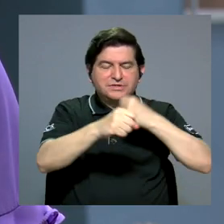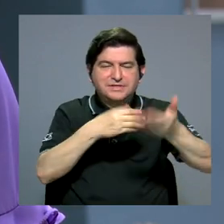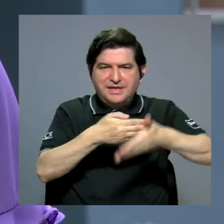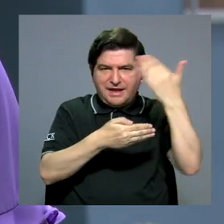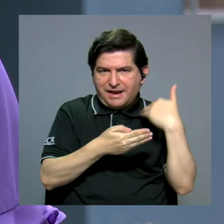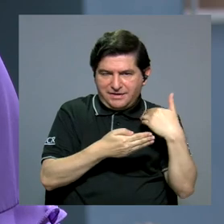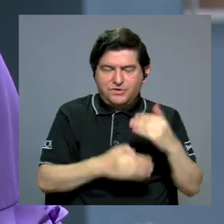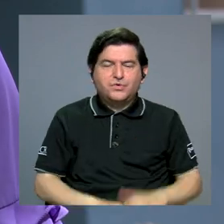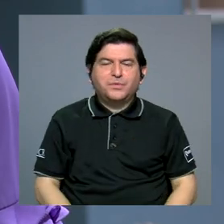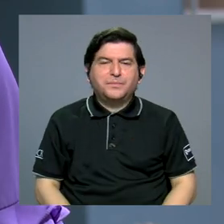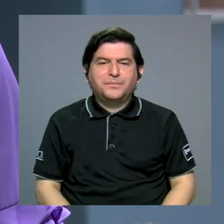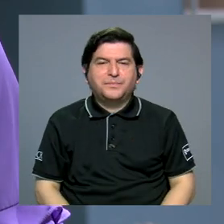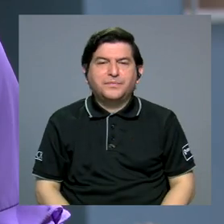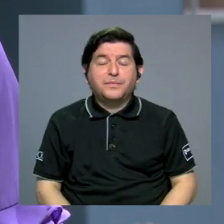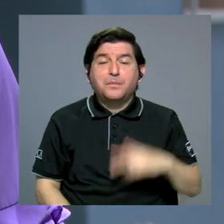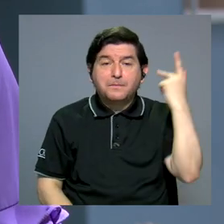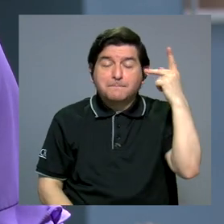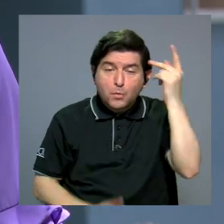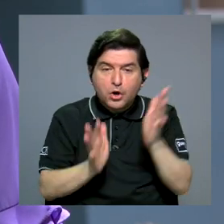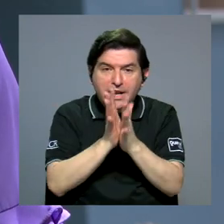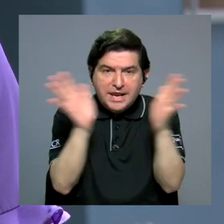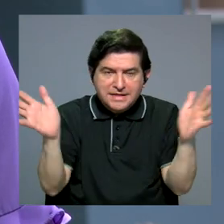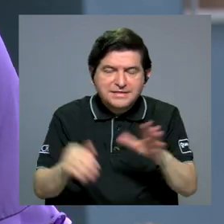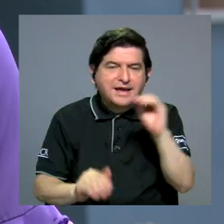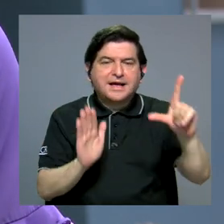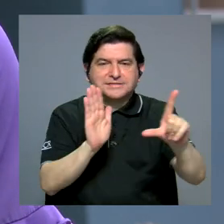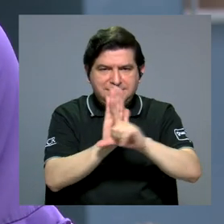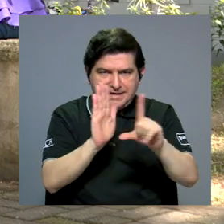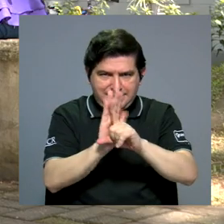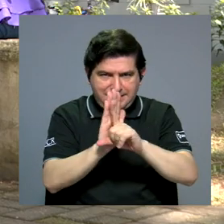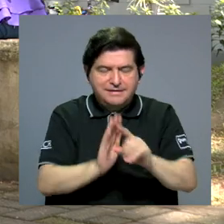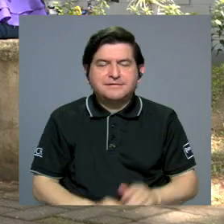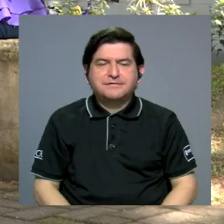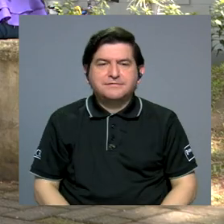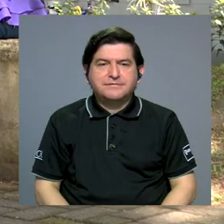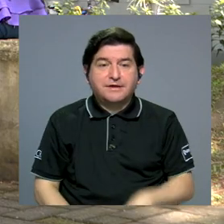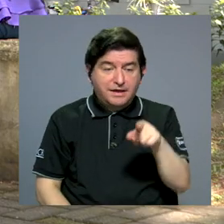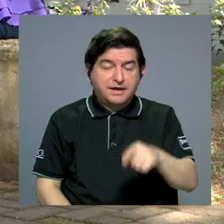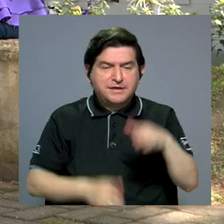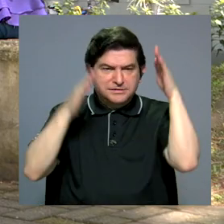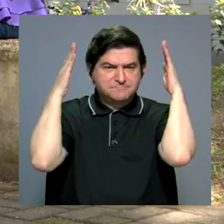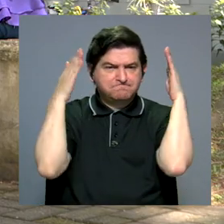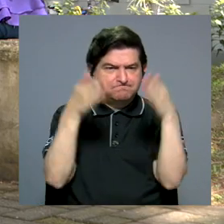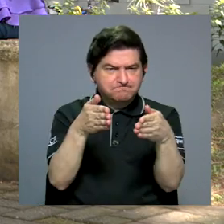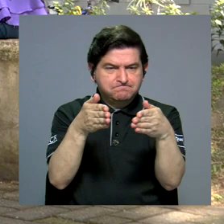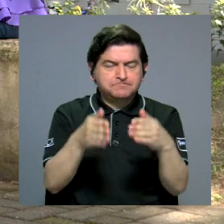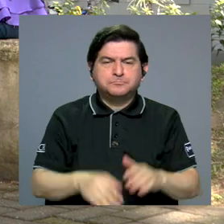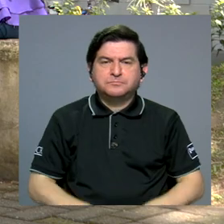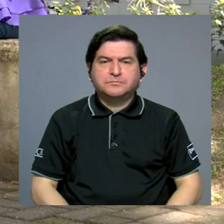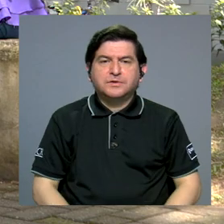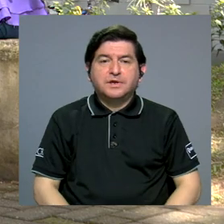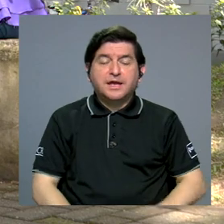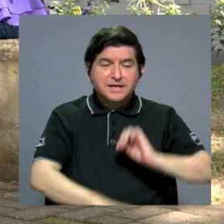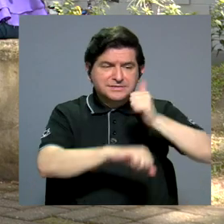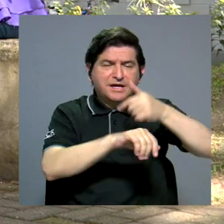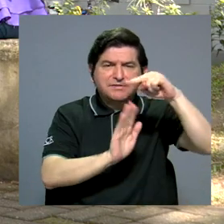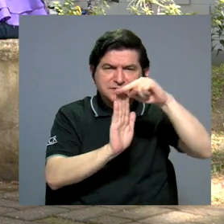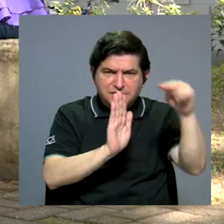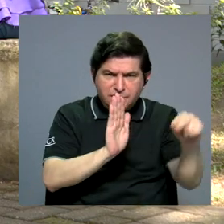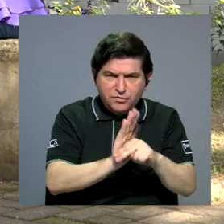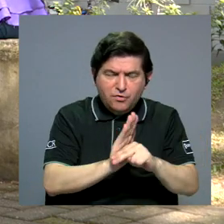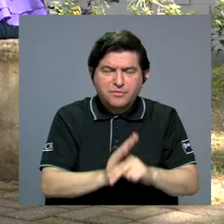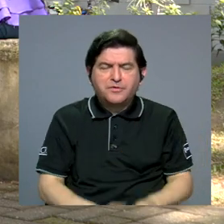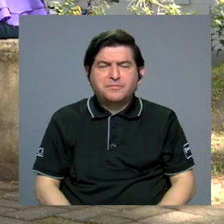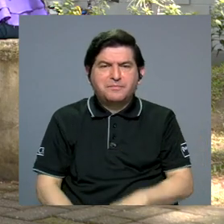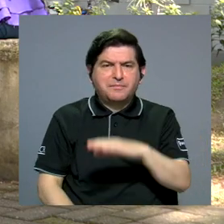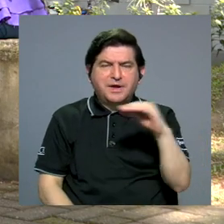pasado. Y estas son políticas públicas y legislación, ¿verdad? Que estén enfocadas en normar o en